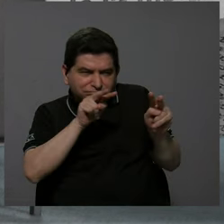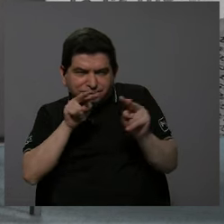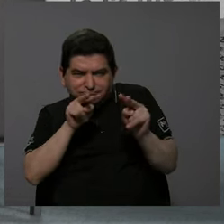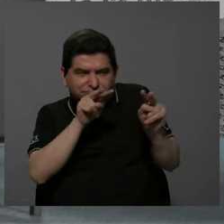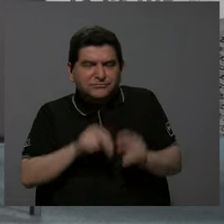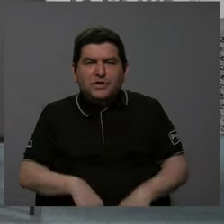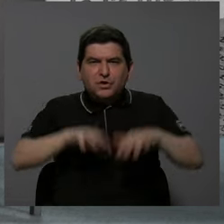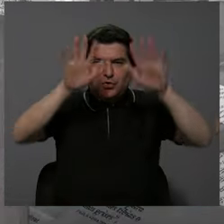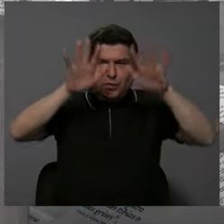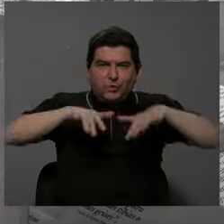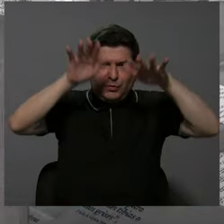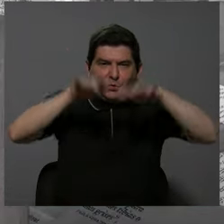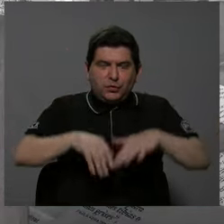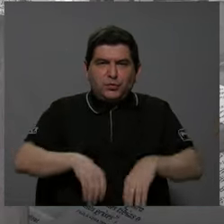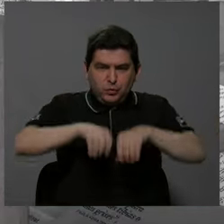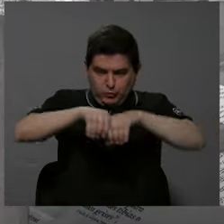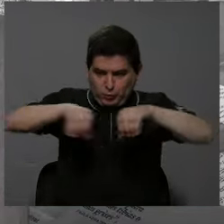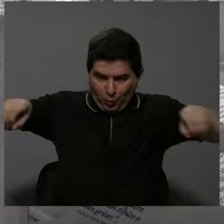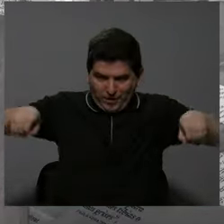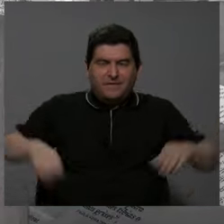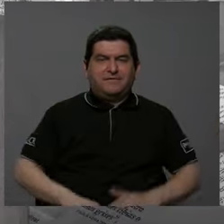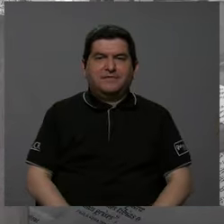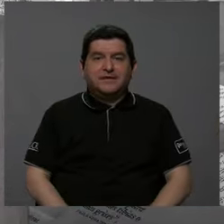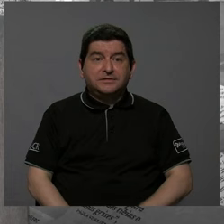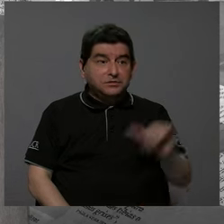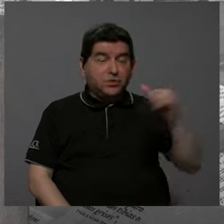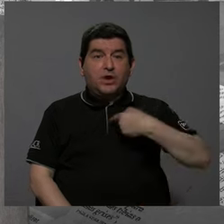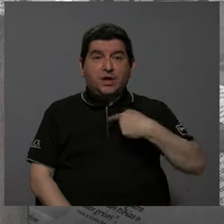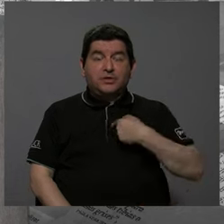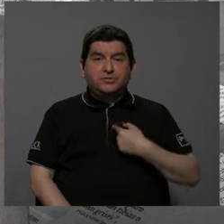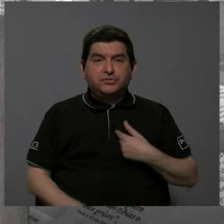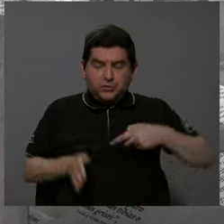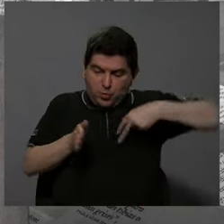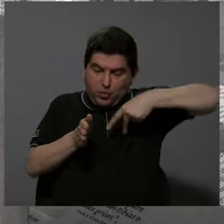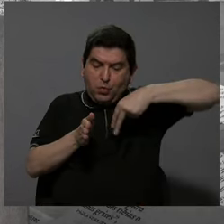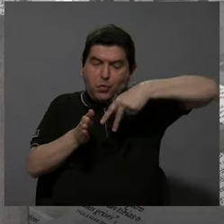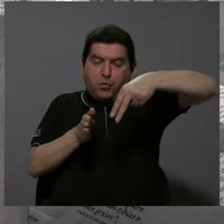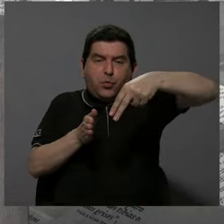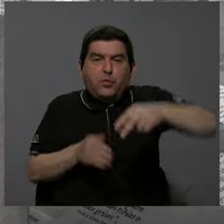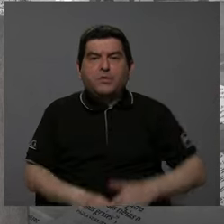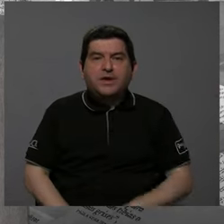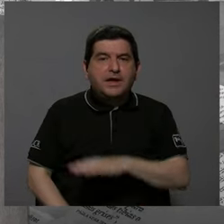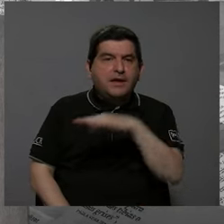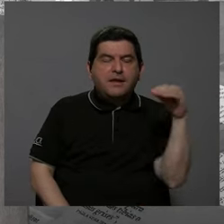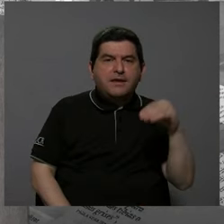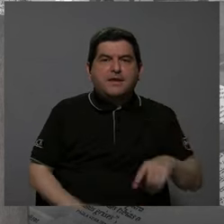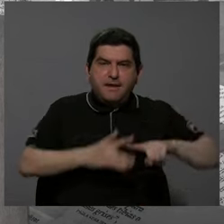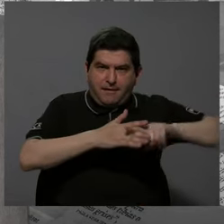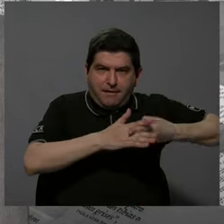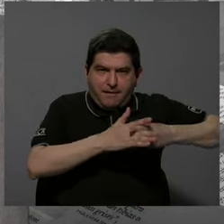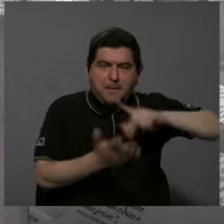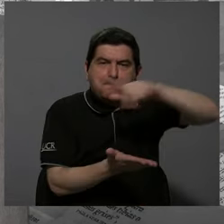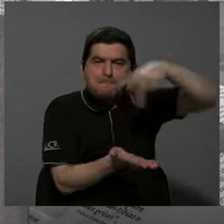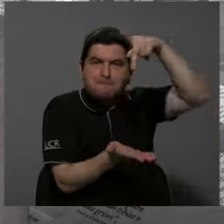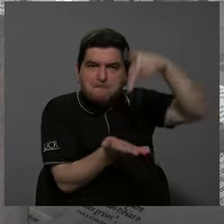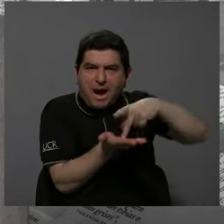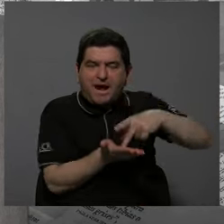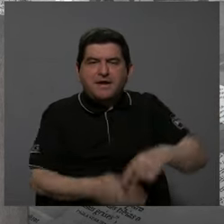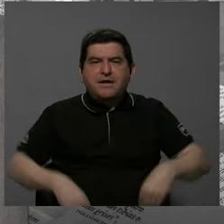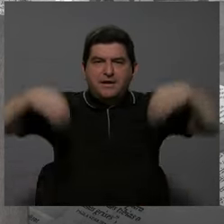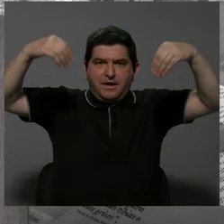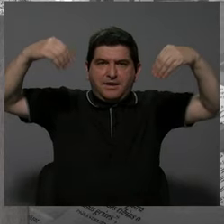llovidas, las aguas hervidas, es en ese territorio donde tengo que cuidar aceras, es en ese territorio donde tengo que tener parques,